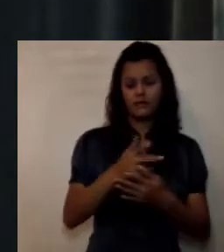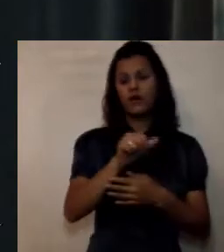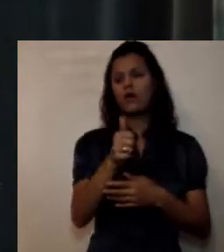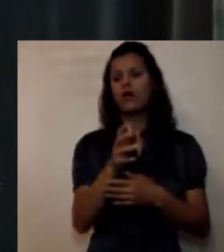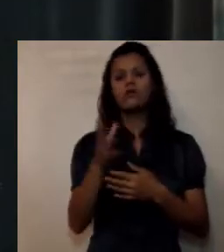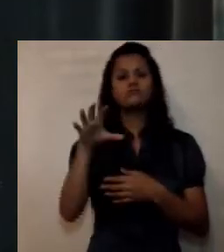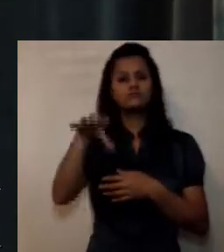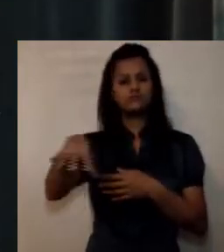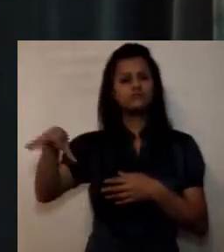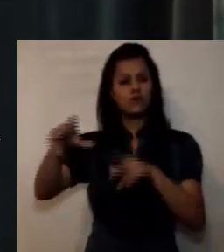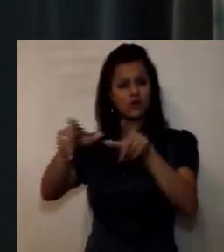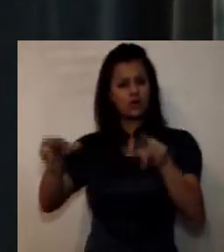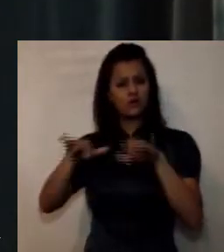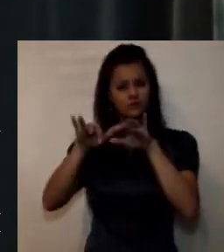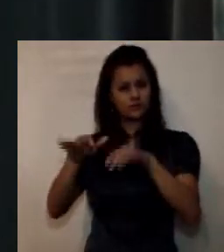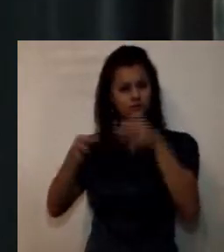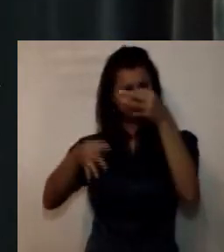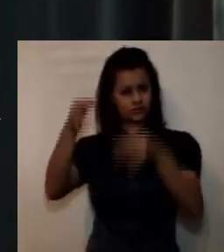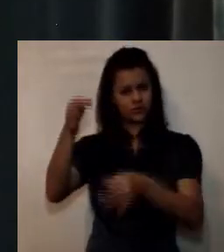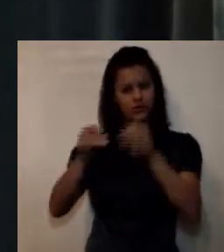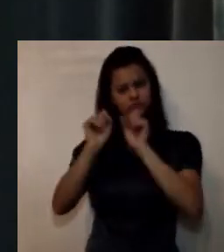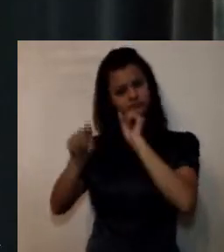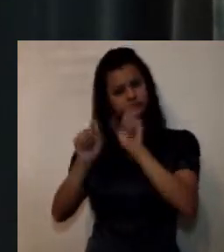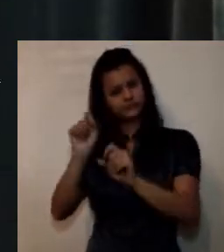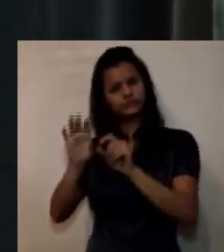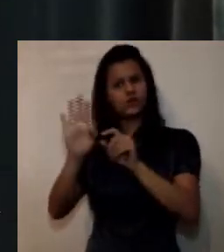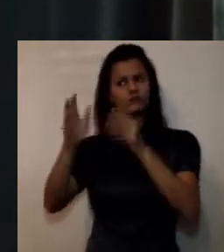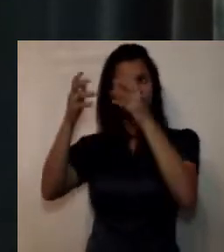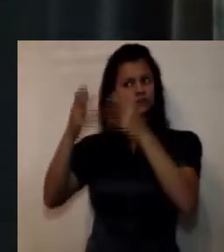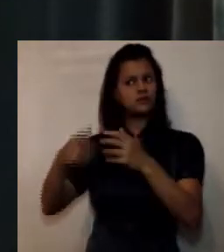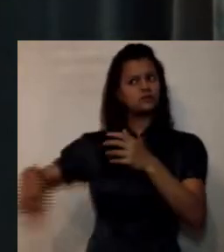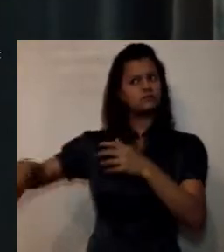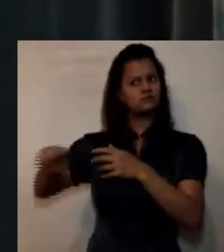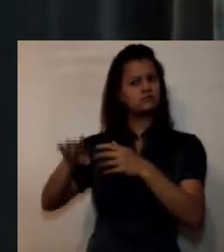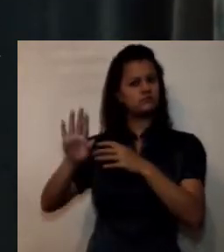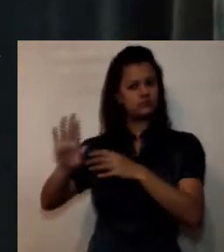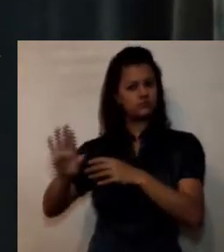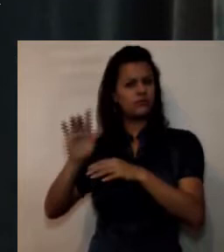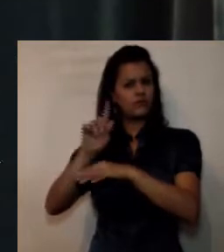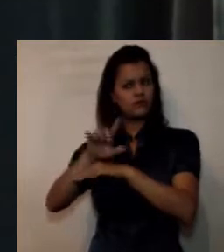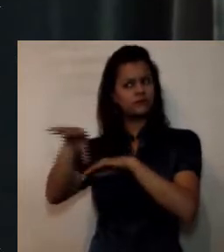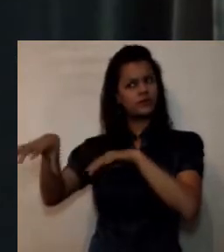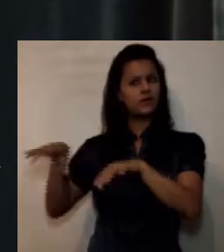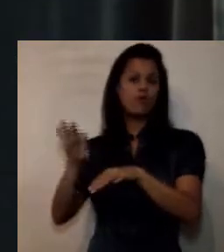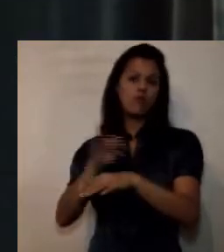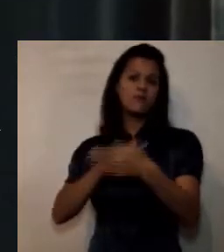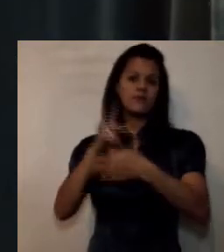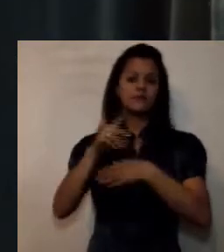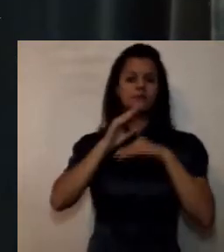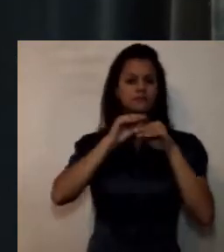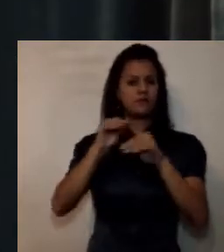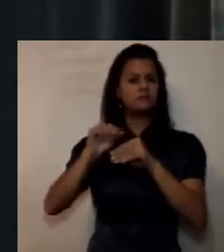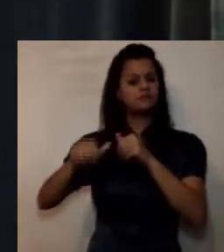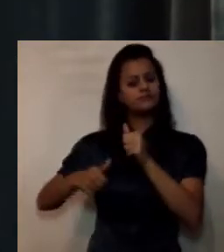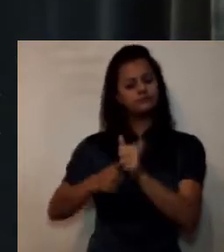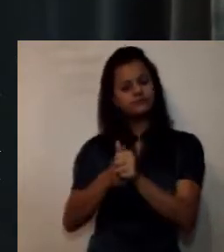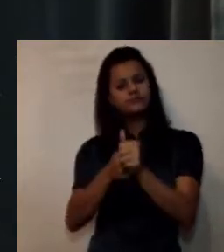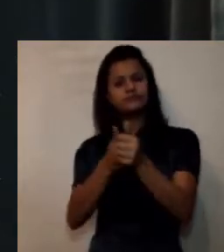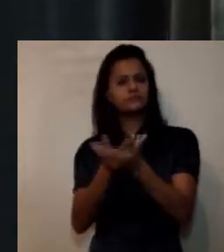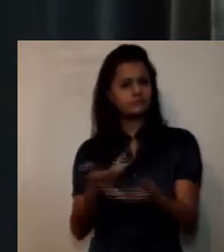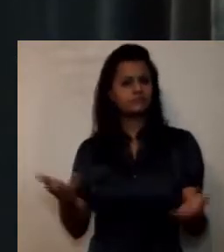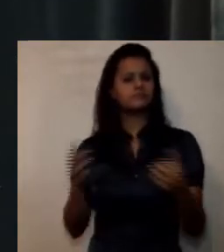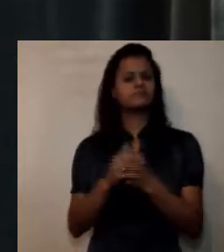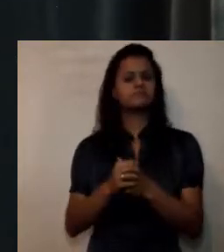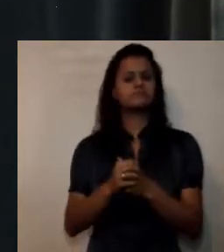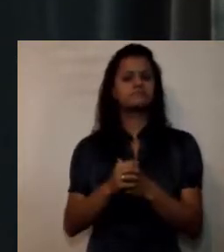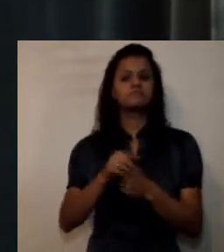jurídicos y empresariales de las facultades y algunos proyectos de capacitación y asesoría entre otros con esto